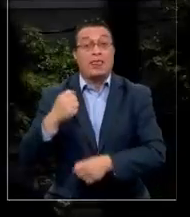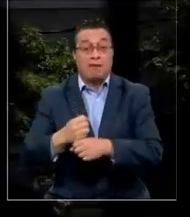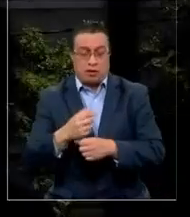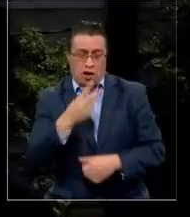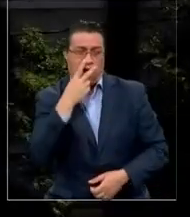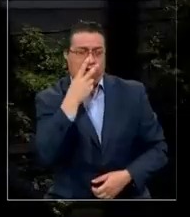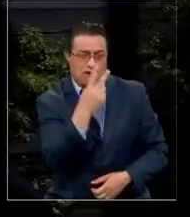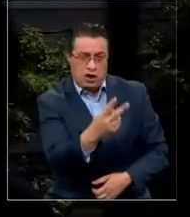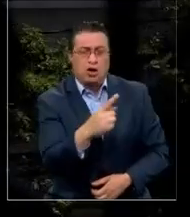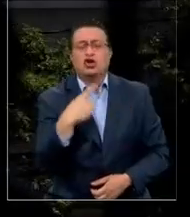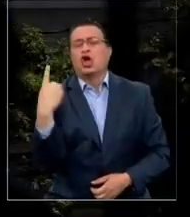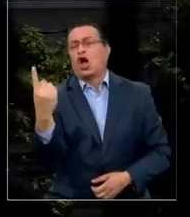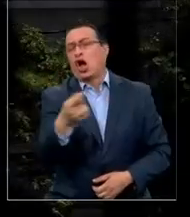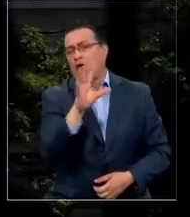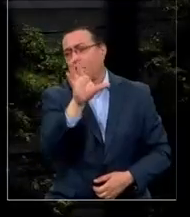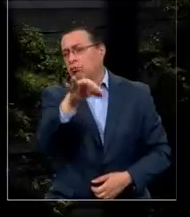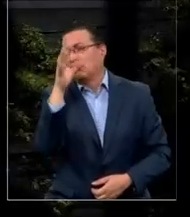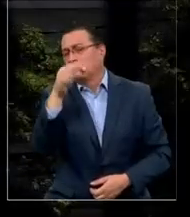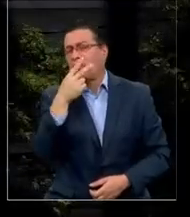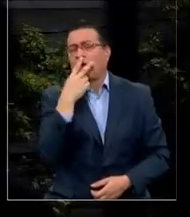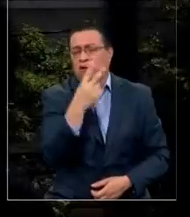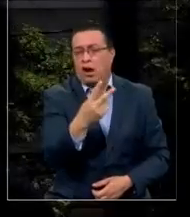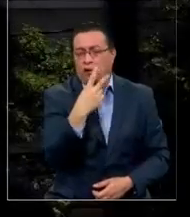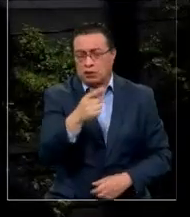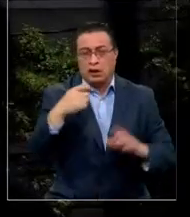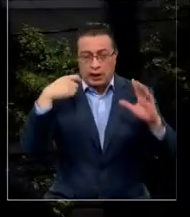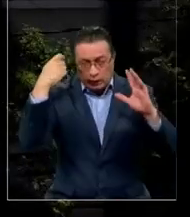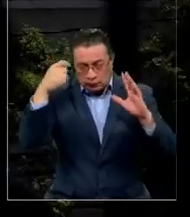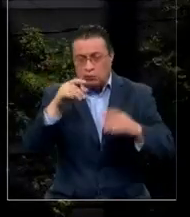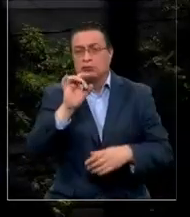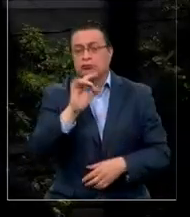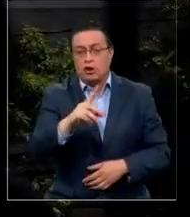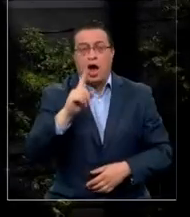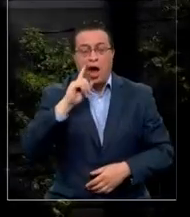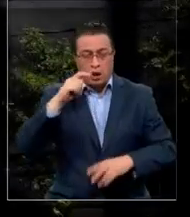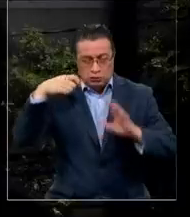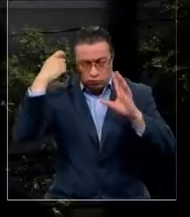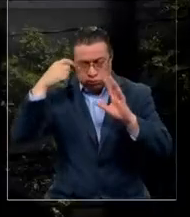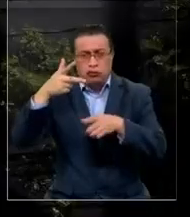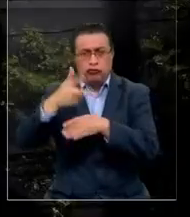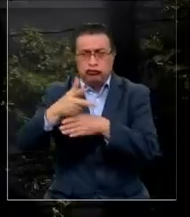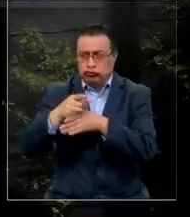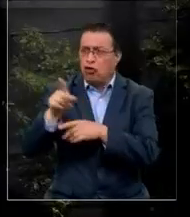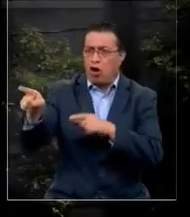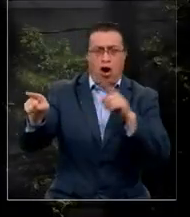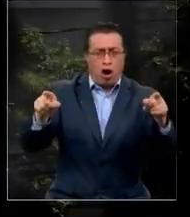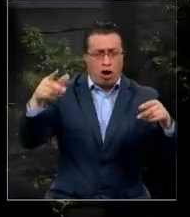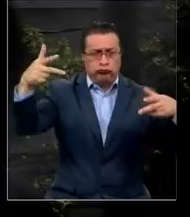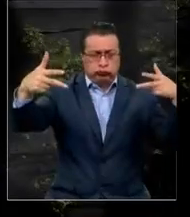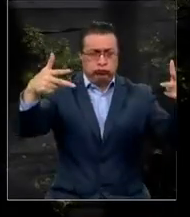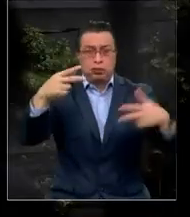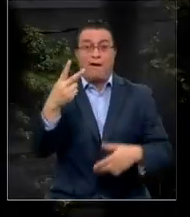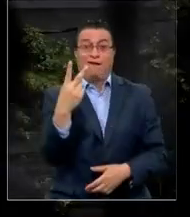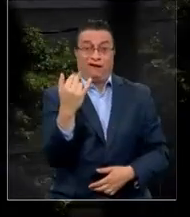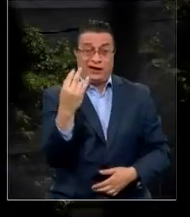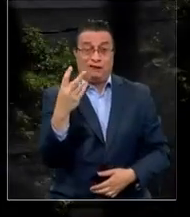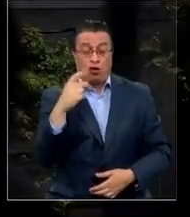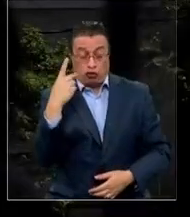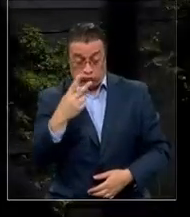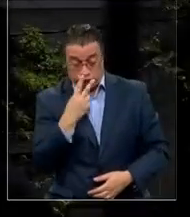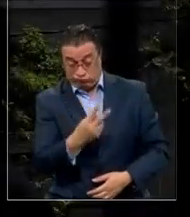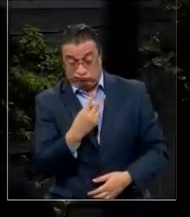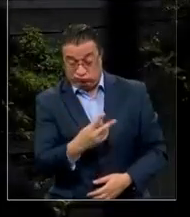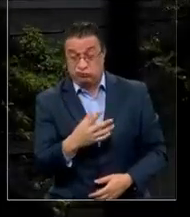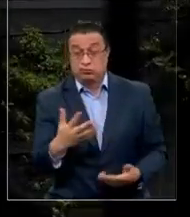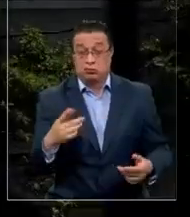vieron, todos se dieron cuenta de las imágenes, porque hay cámaras, todos tienen acceso a las cámaras en vivo y la